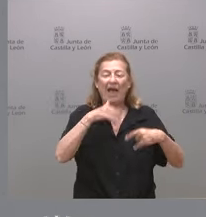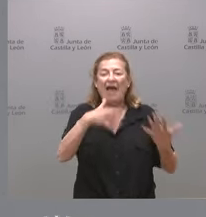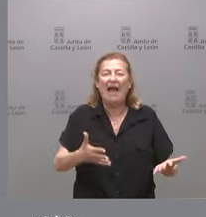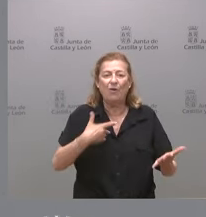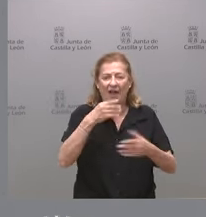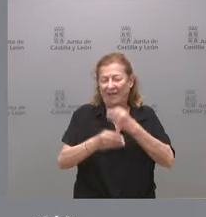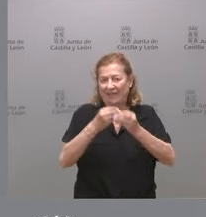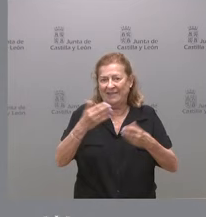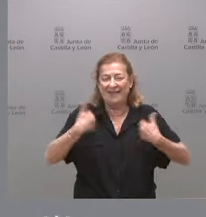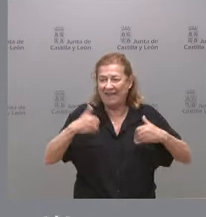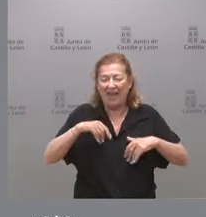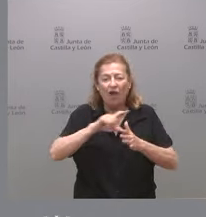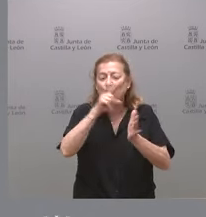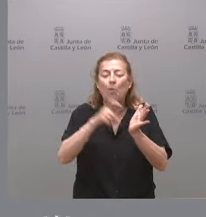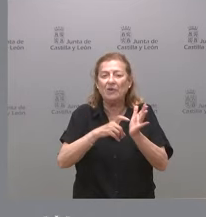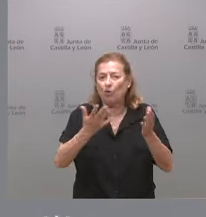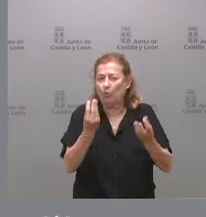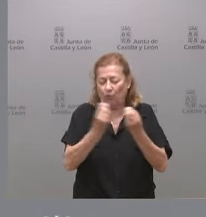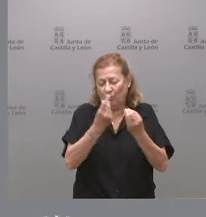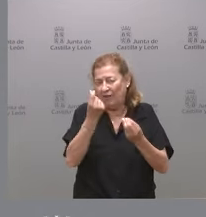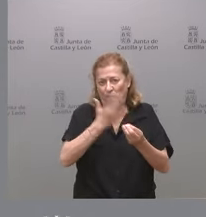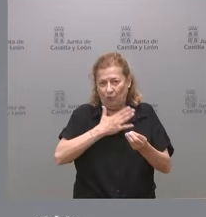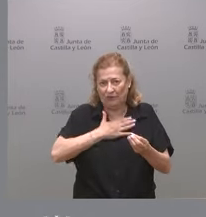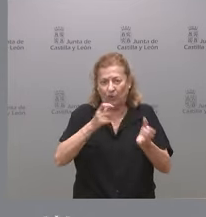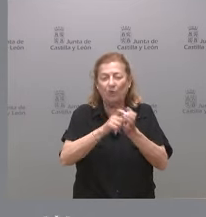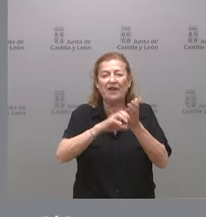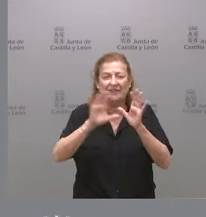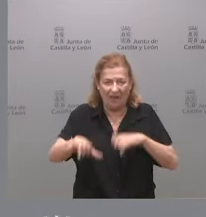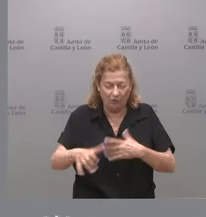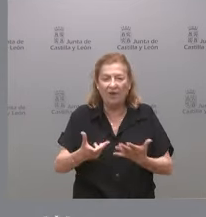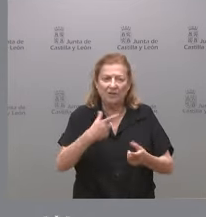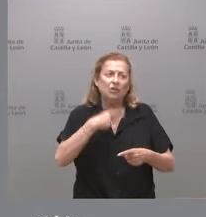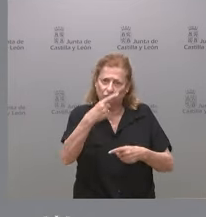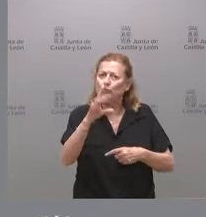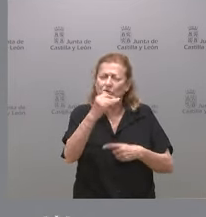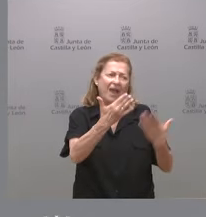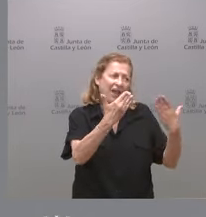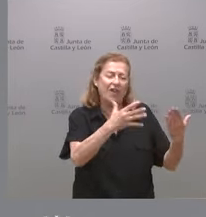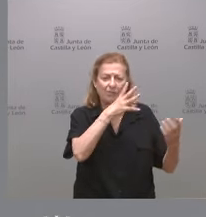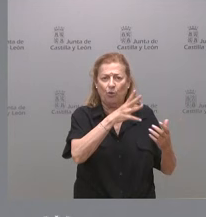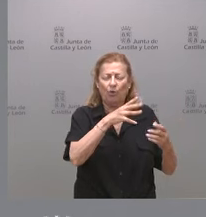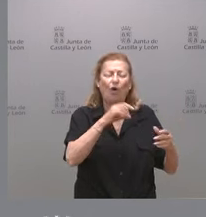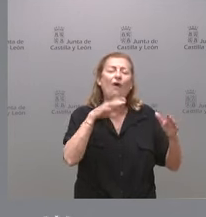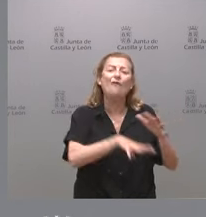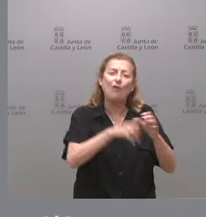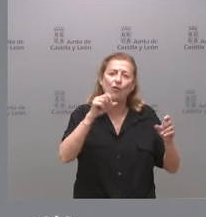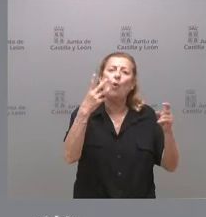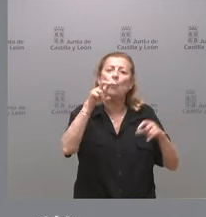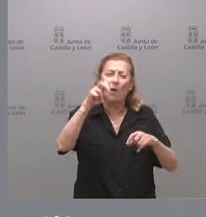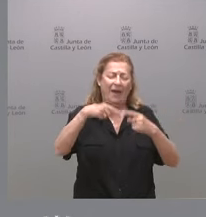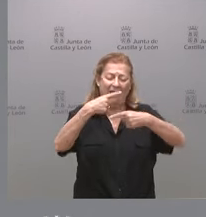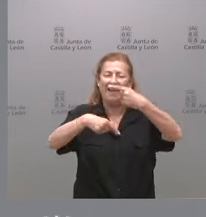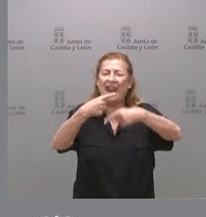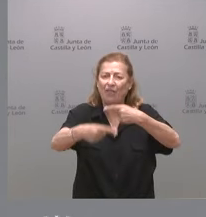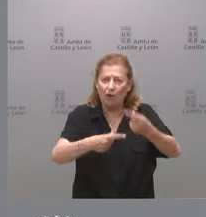partir de ya íntegramente con los fondos de la Junta de Castilla y León. Es muy de agradecer, lógicamente, lo que hemos recibido de fondos de la nueva generación. Nos ha